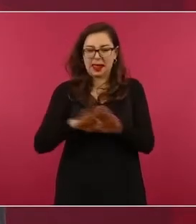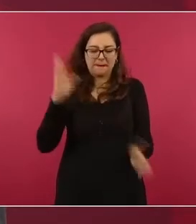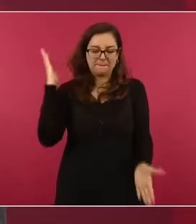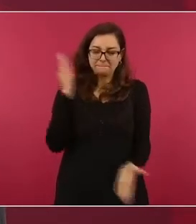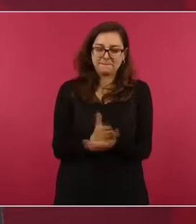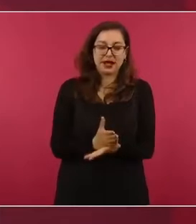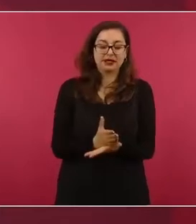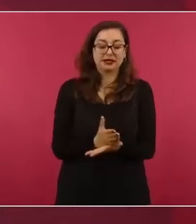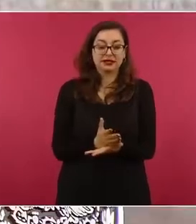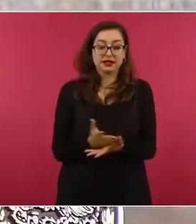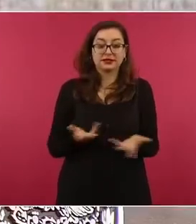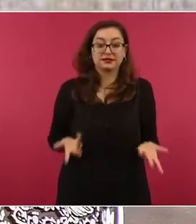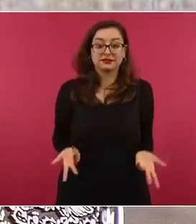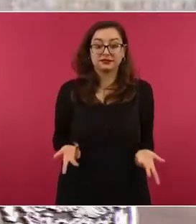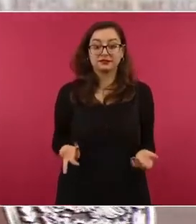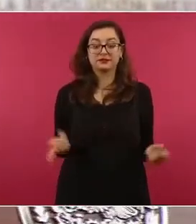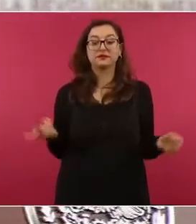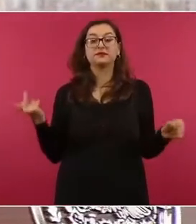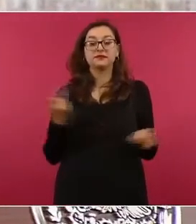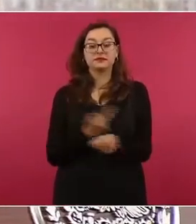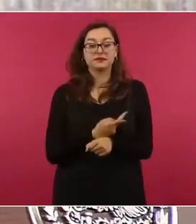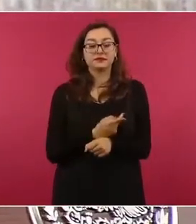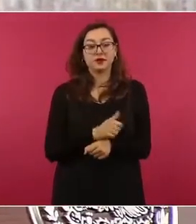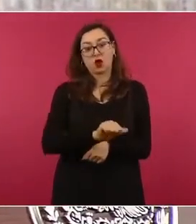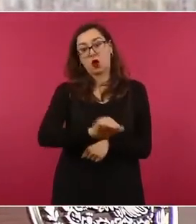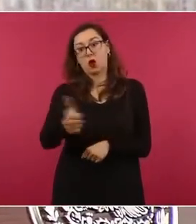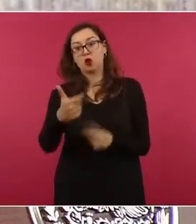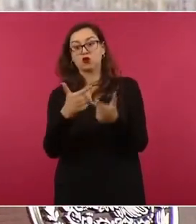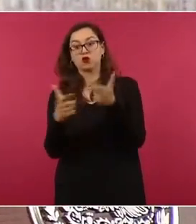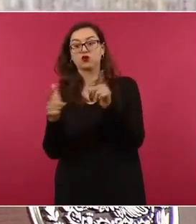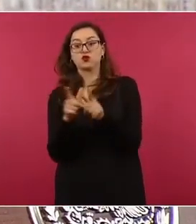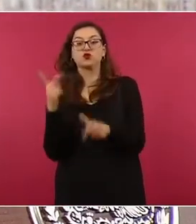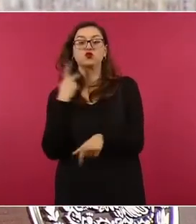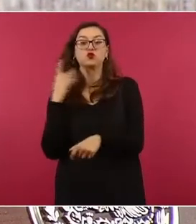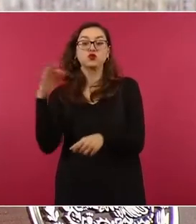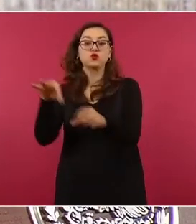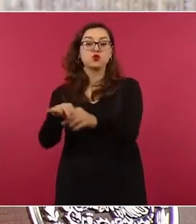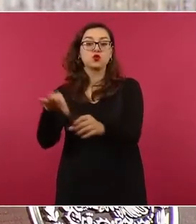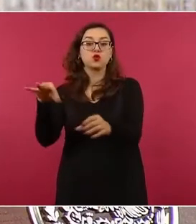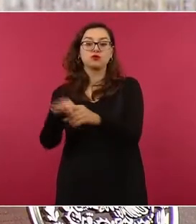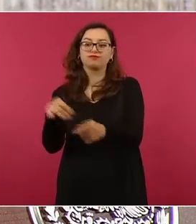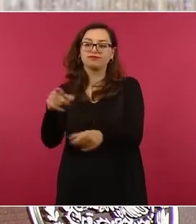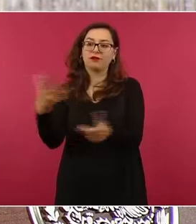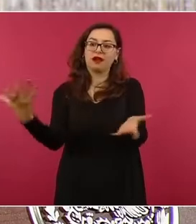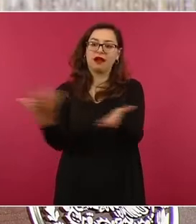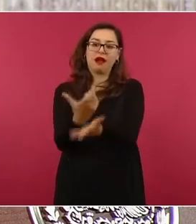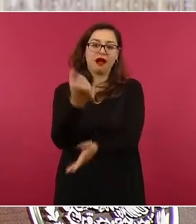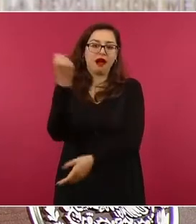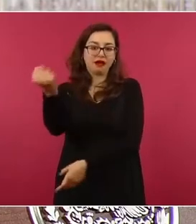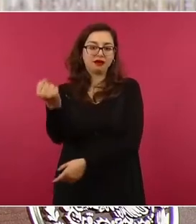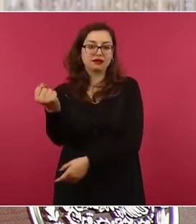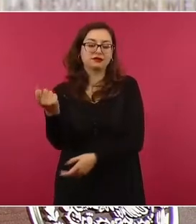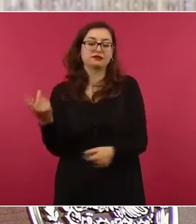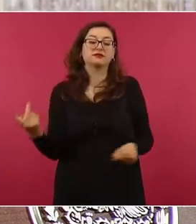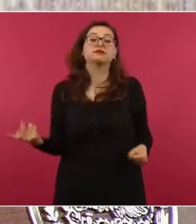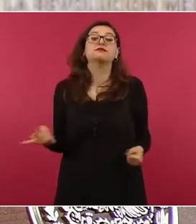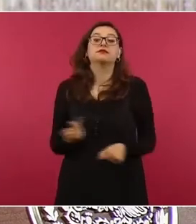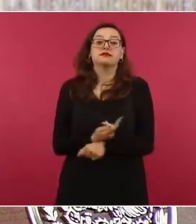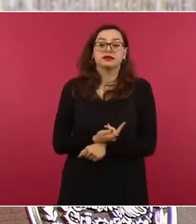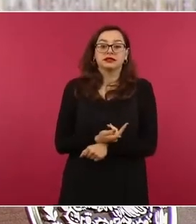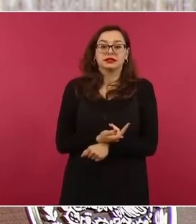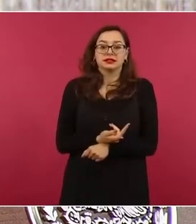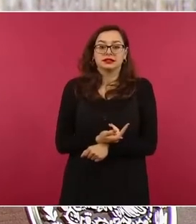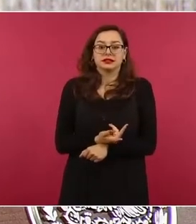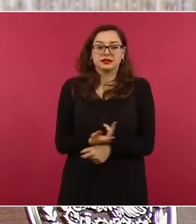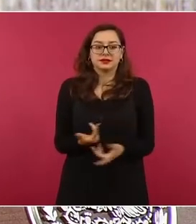Entonces, empiezan, porque qué casualidad que ahora